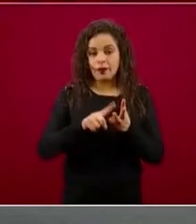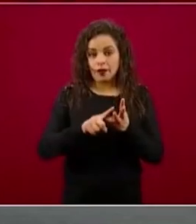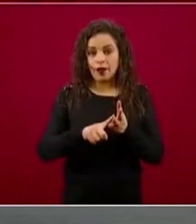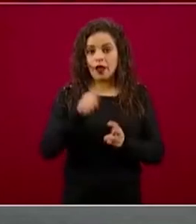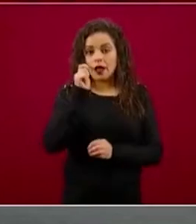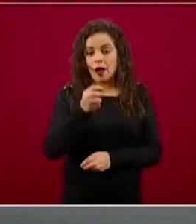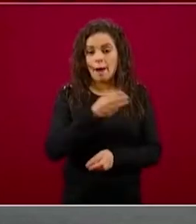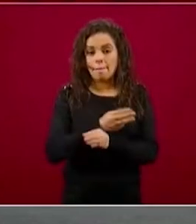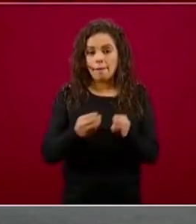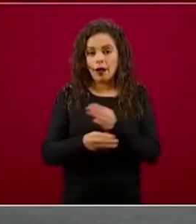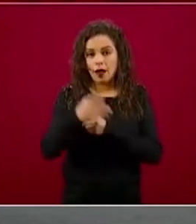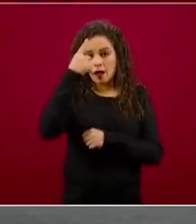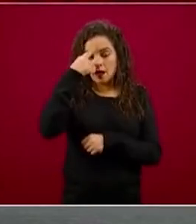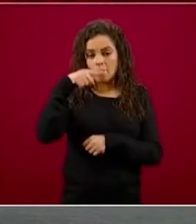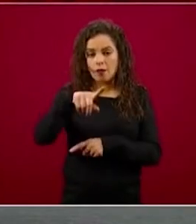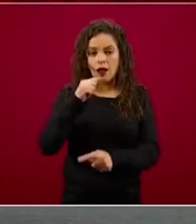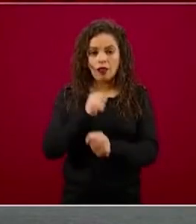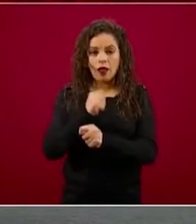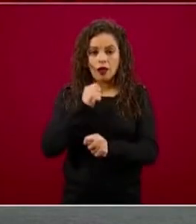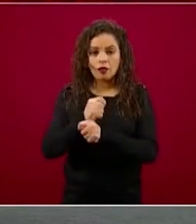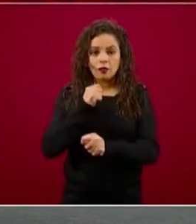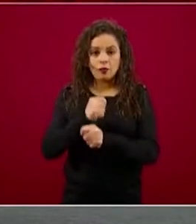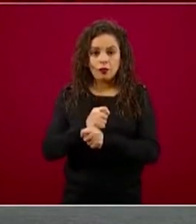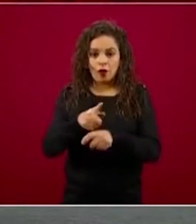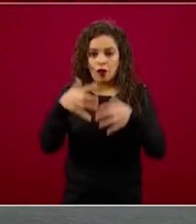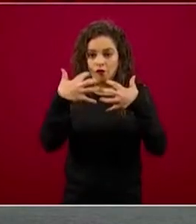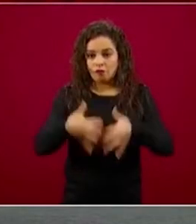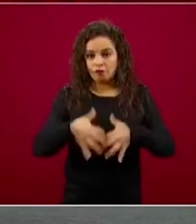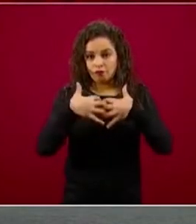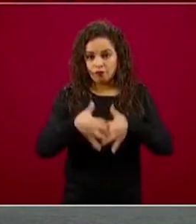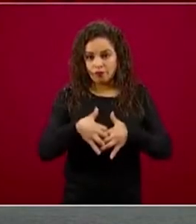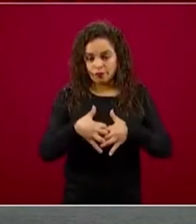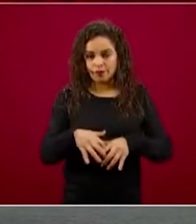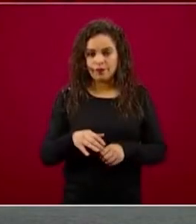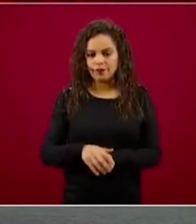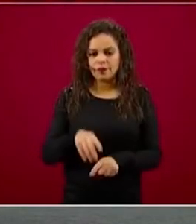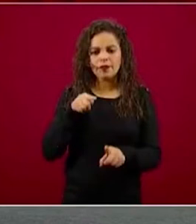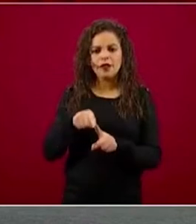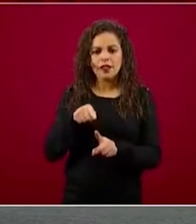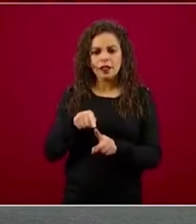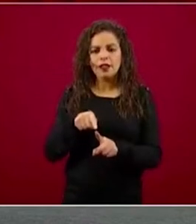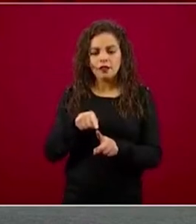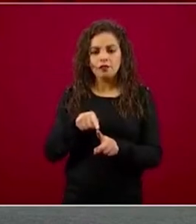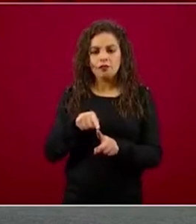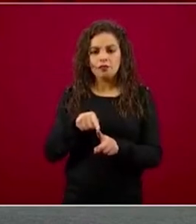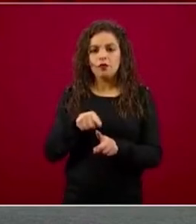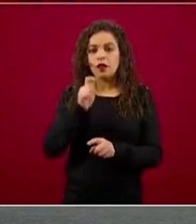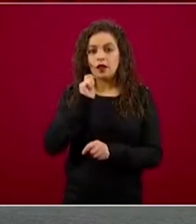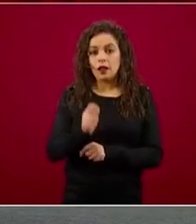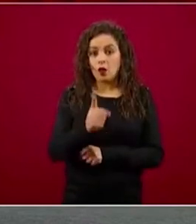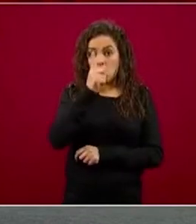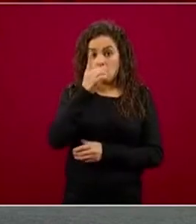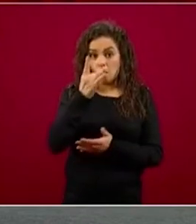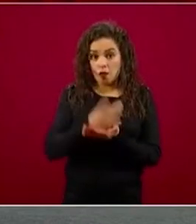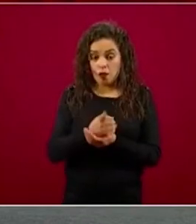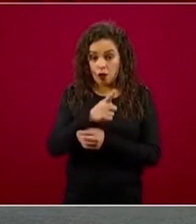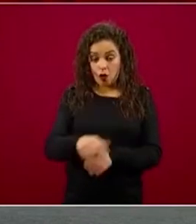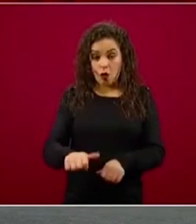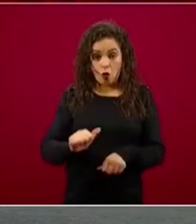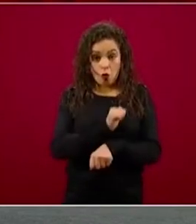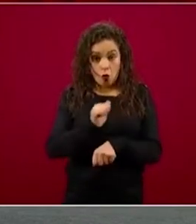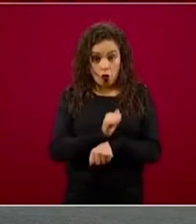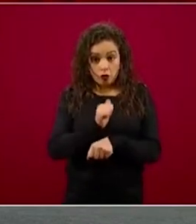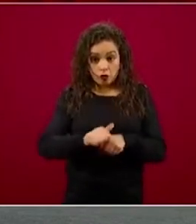En fabricación de equipo de transporte, para que nos quede claro a todos, incluye no solamente la fabricación de automóviles,